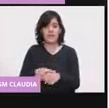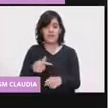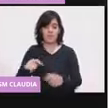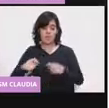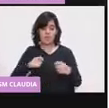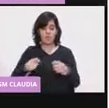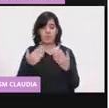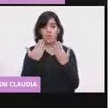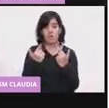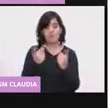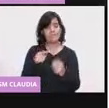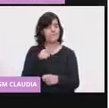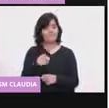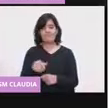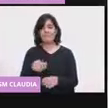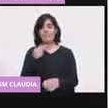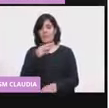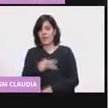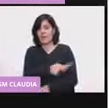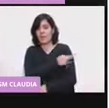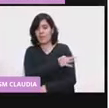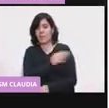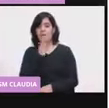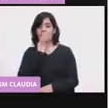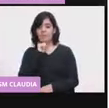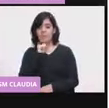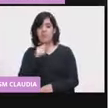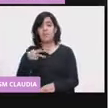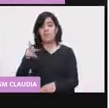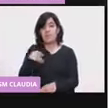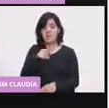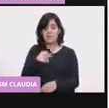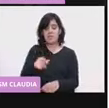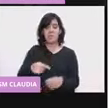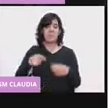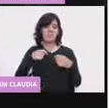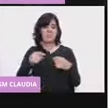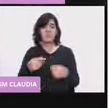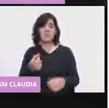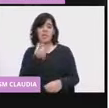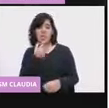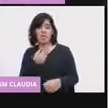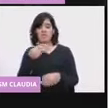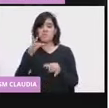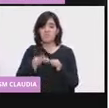aplicarse esta vacuna. Pero si está tratado y compensado, sí puede.